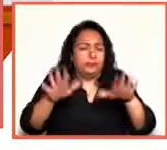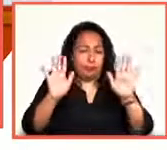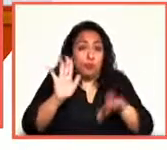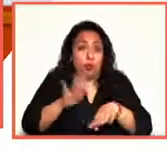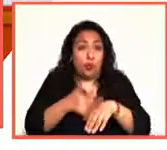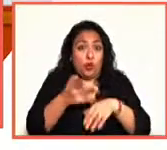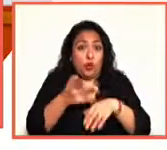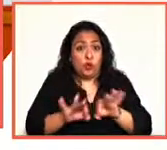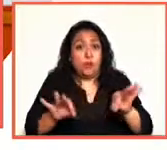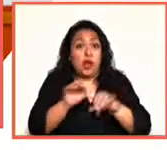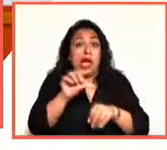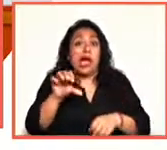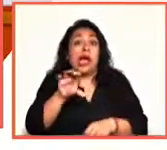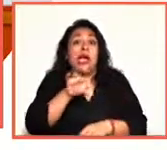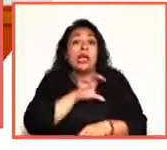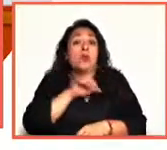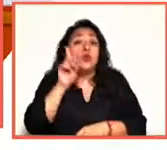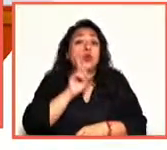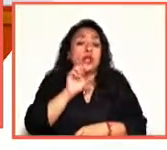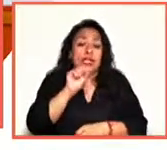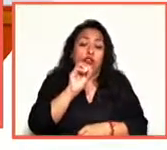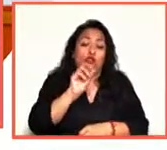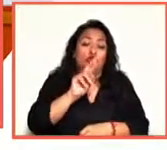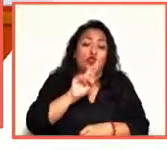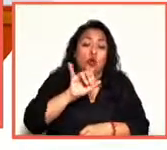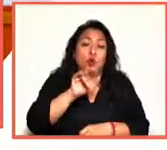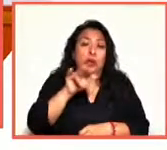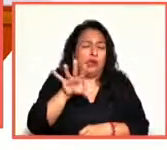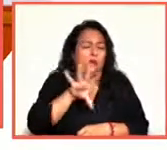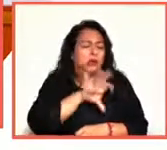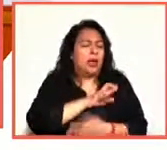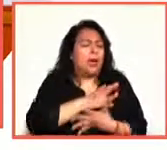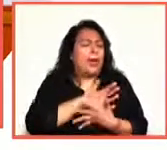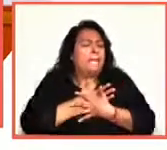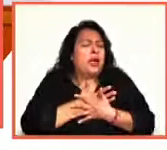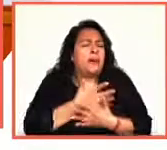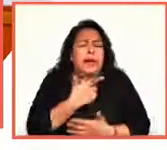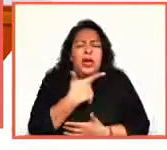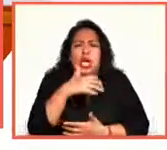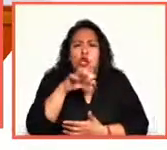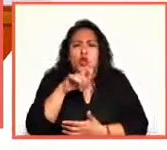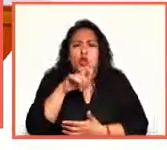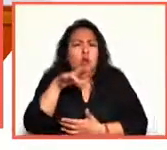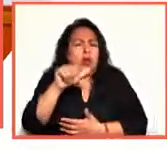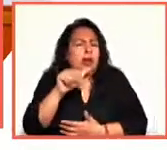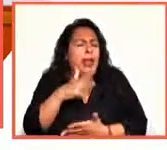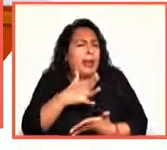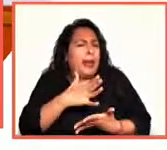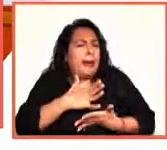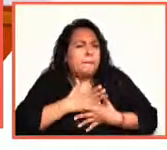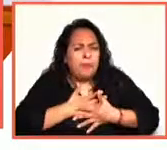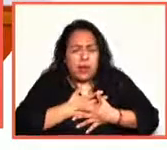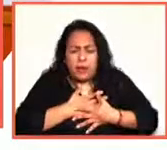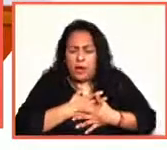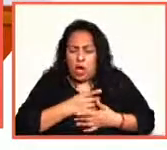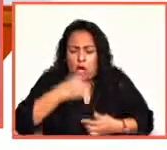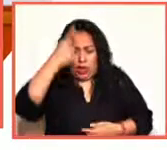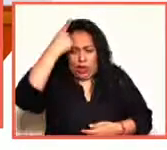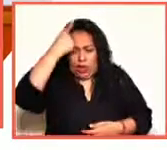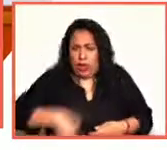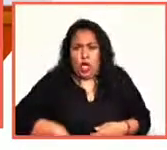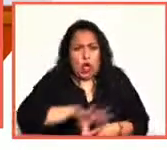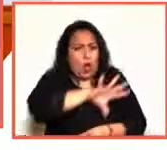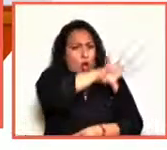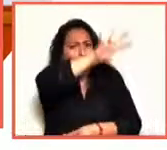para nuestra querida Sor Juana Inés de la Cruz, que era gongorina de pies a cofia. Era de gongorina